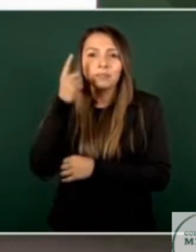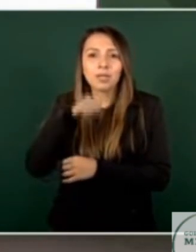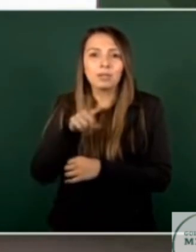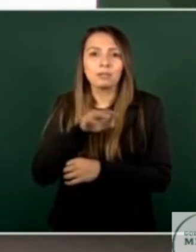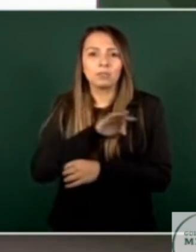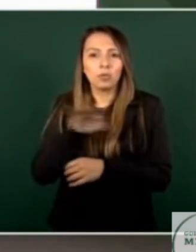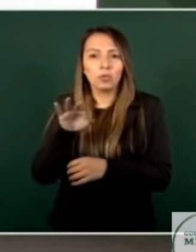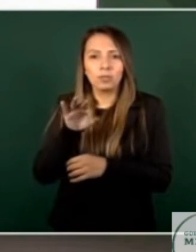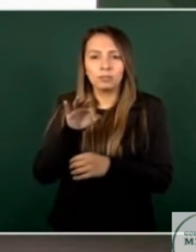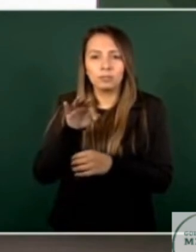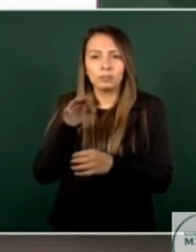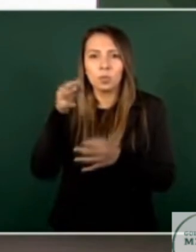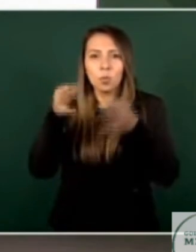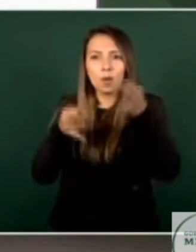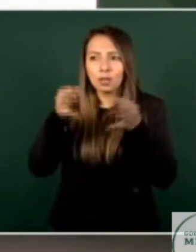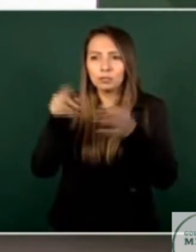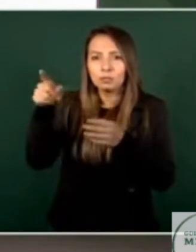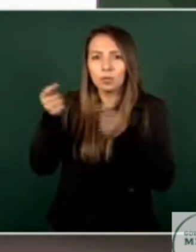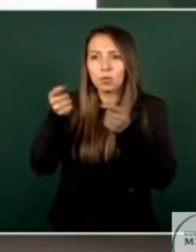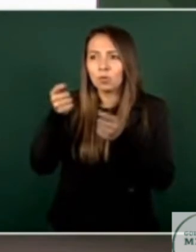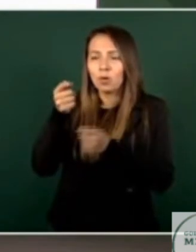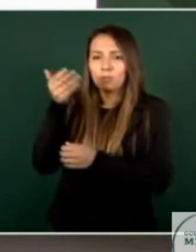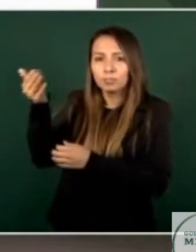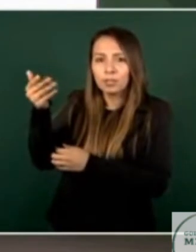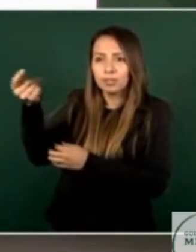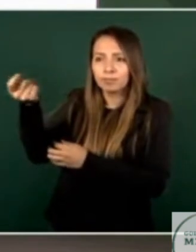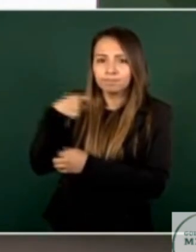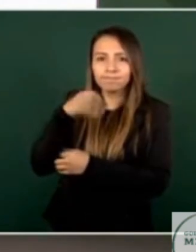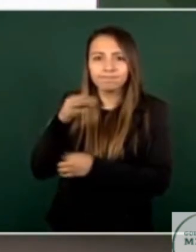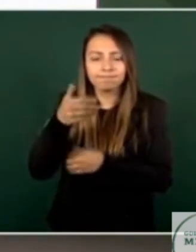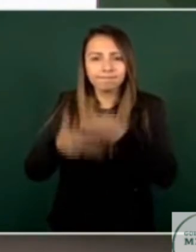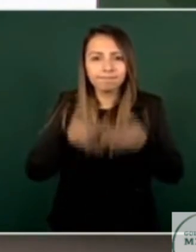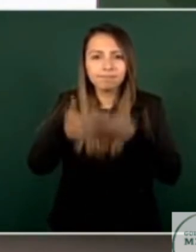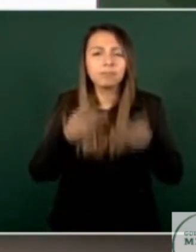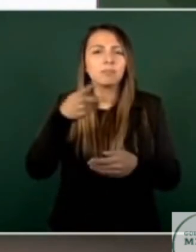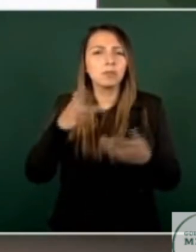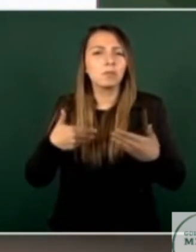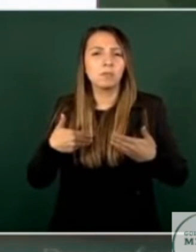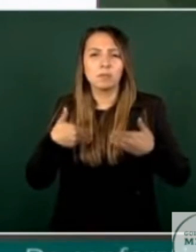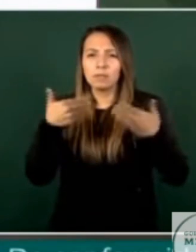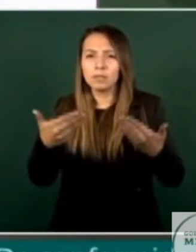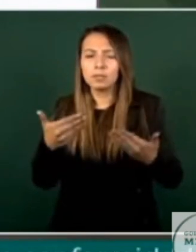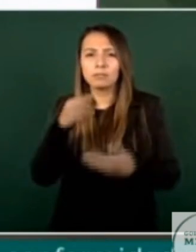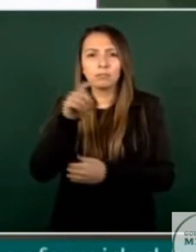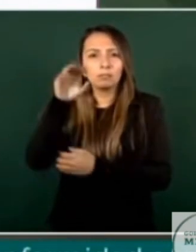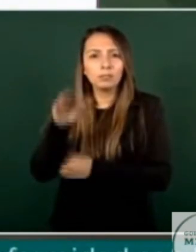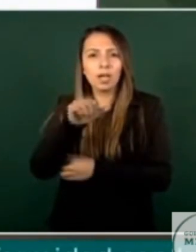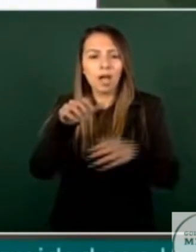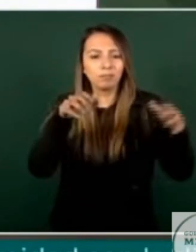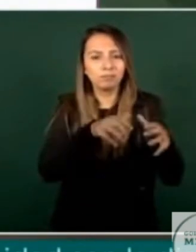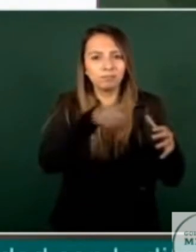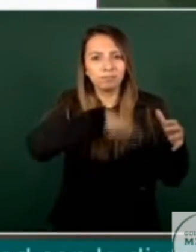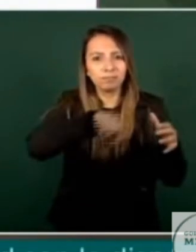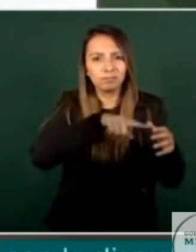medidas por parte de los jueces de control pero hay mucha confianza que con toda la información de inteligencia y los